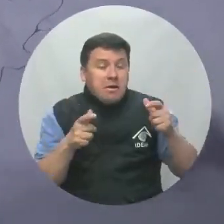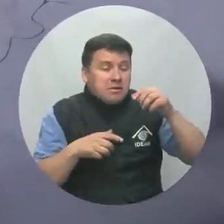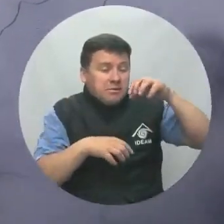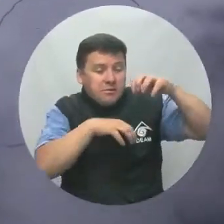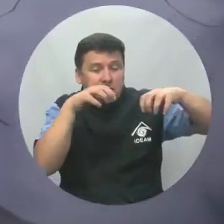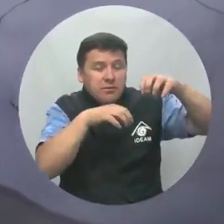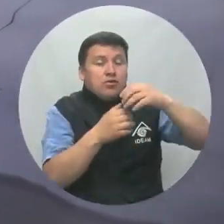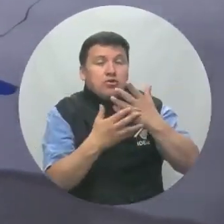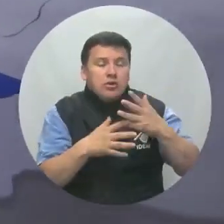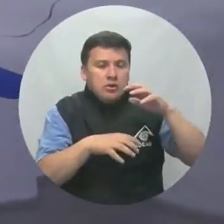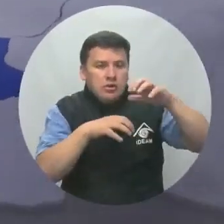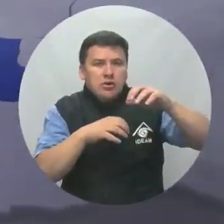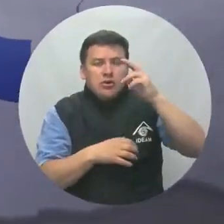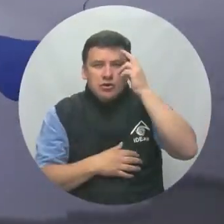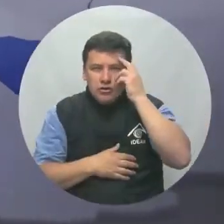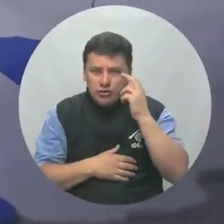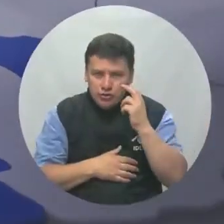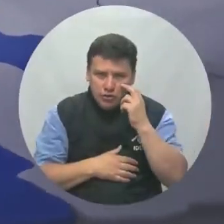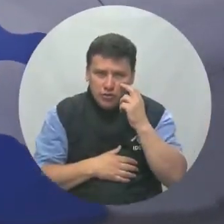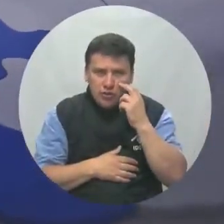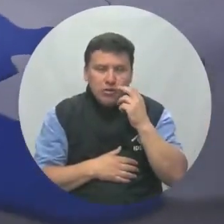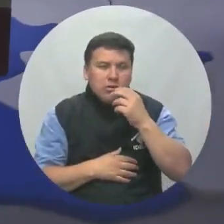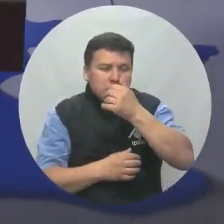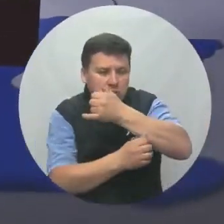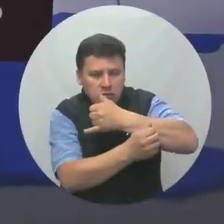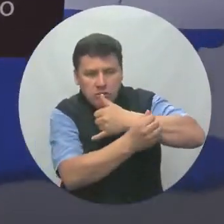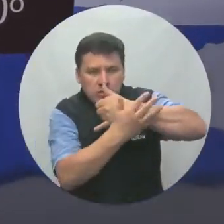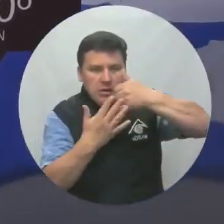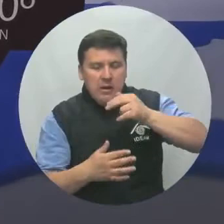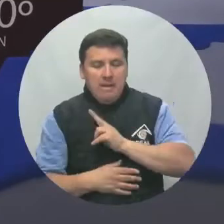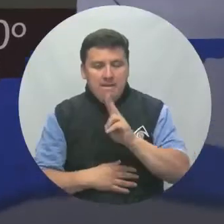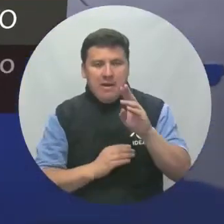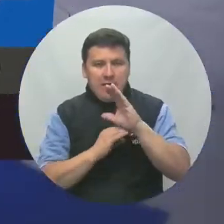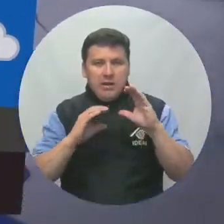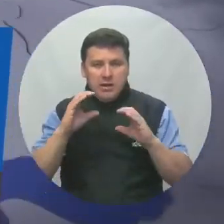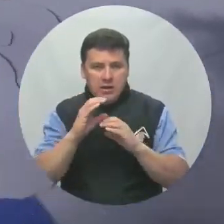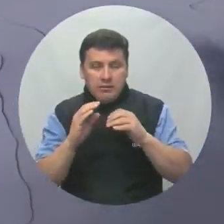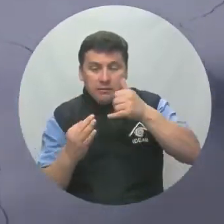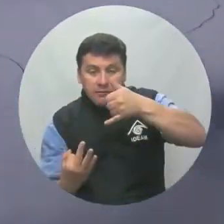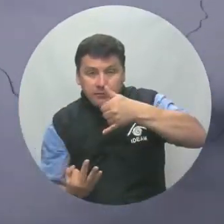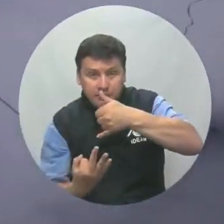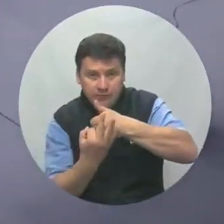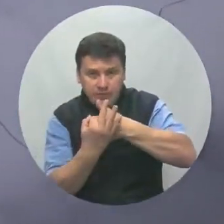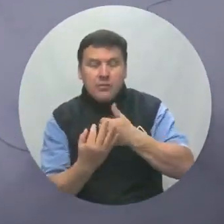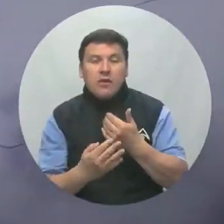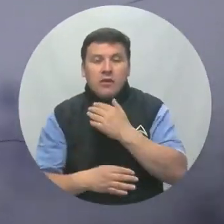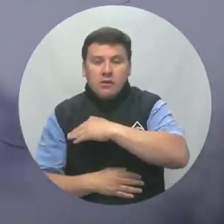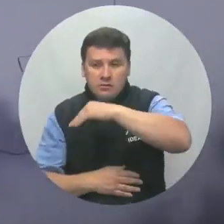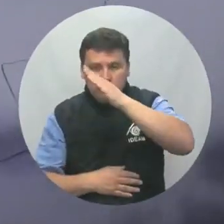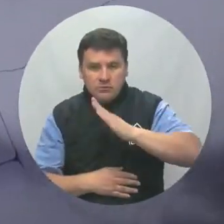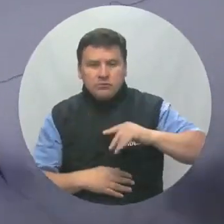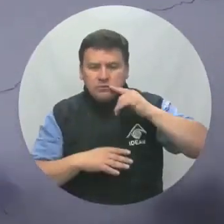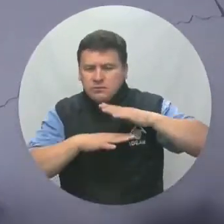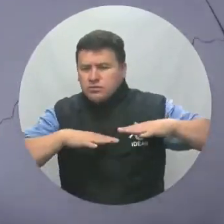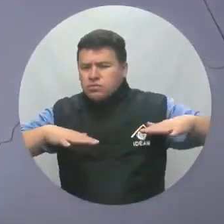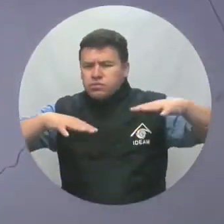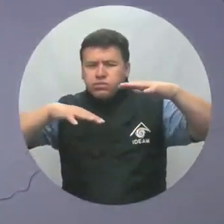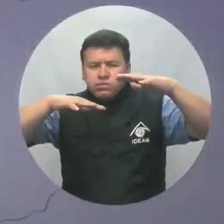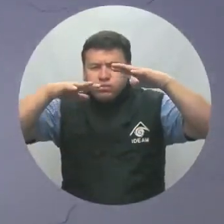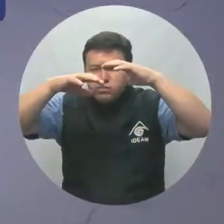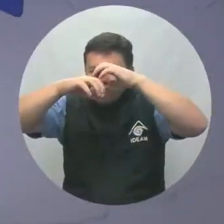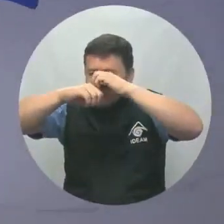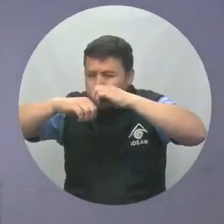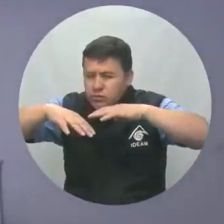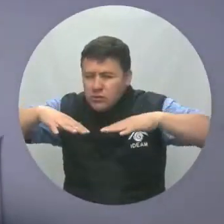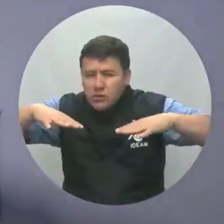litoral del Pacífico, la noche traerá lluvias que se concentrarán en el Valle del Cauca y en el Cauca, especialmente sobre sectores de las costas. Para la